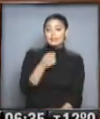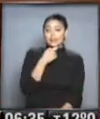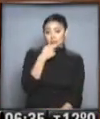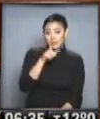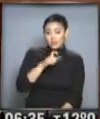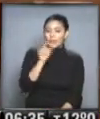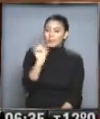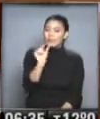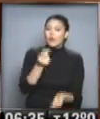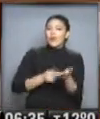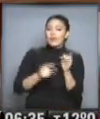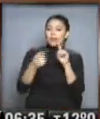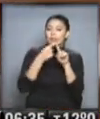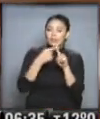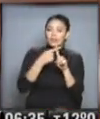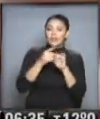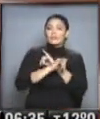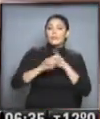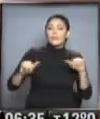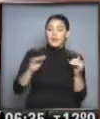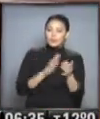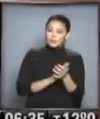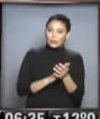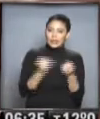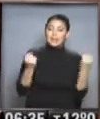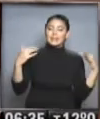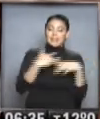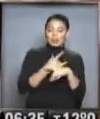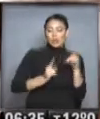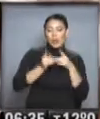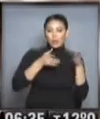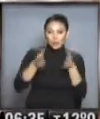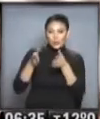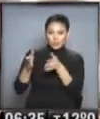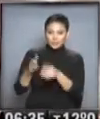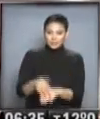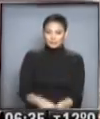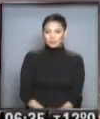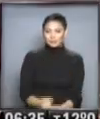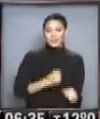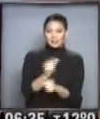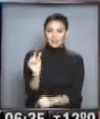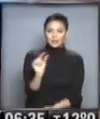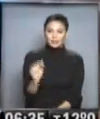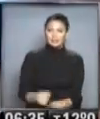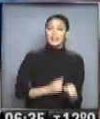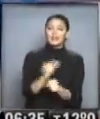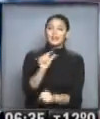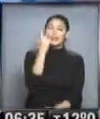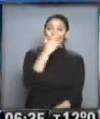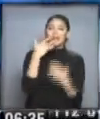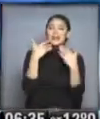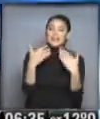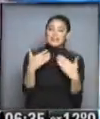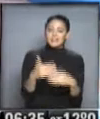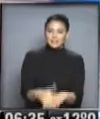parece, volvemos en minutos y ampliamos el estado del tránsito en algunas rutas del país. Hasta luego. Hasta luego, Hugo,